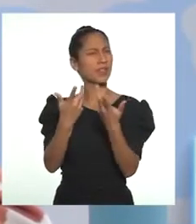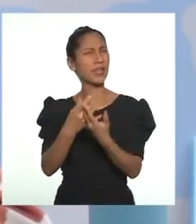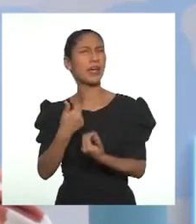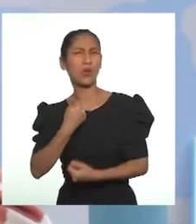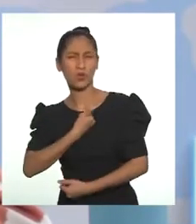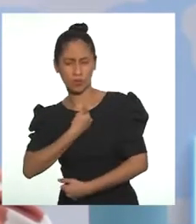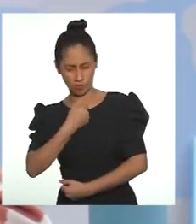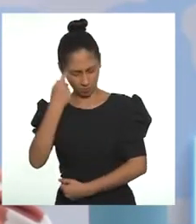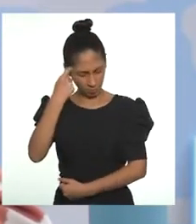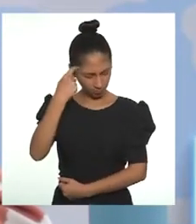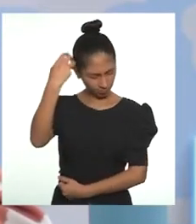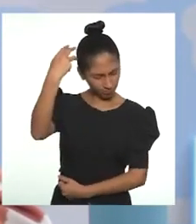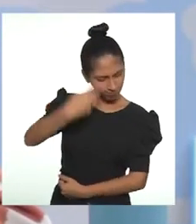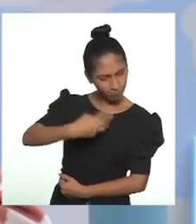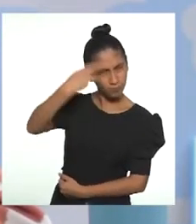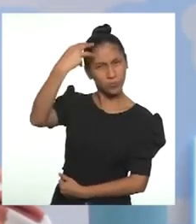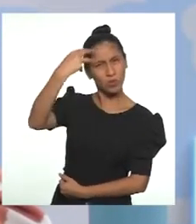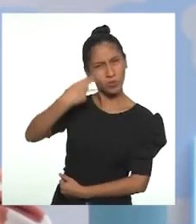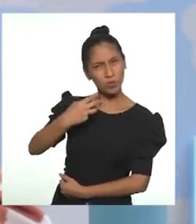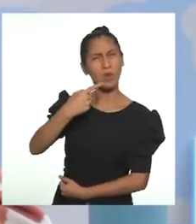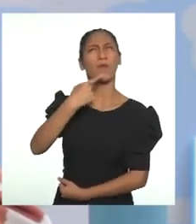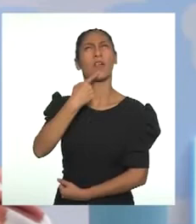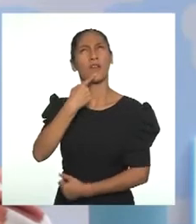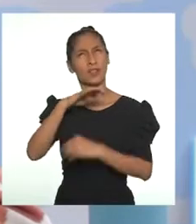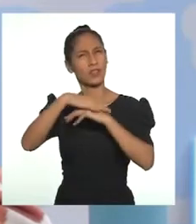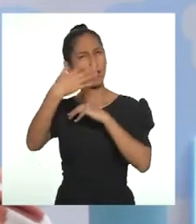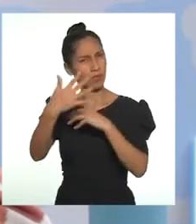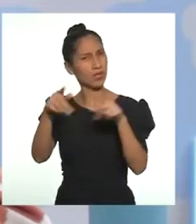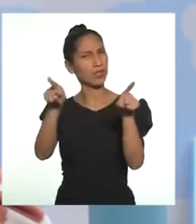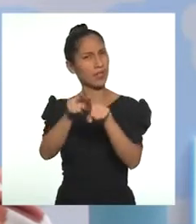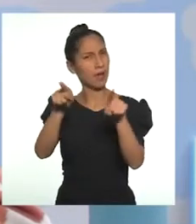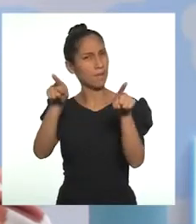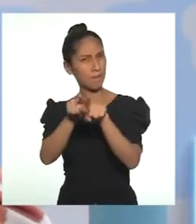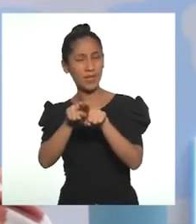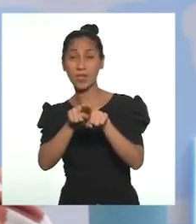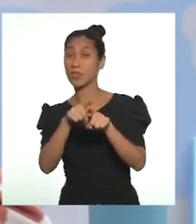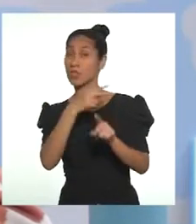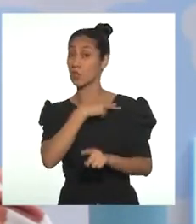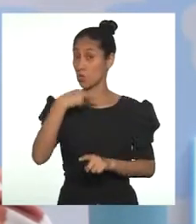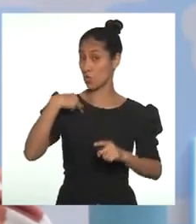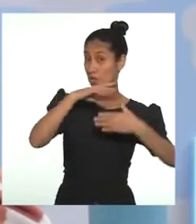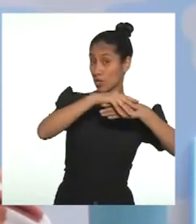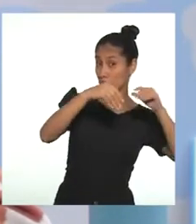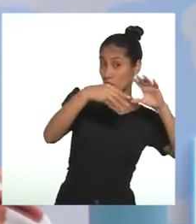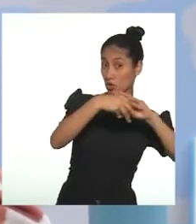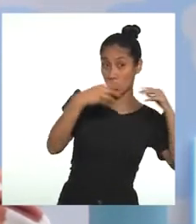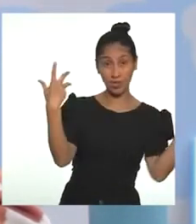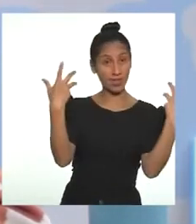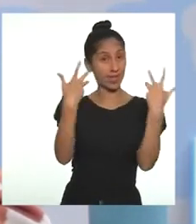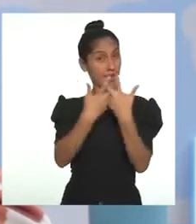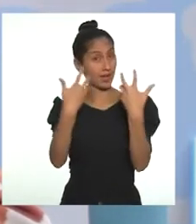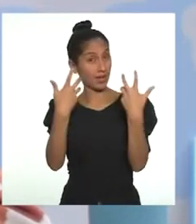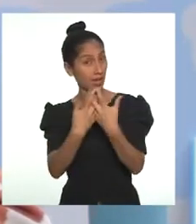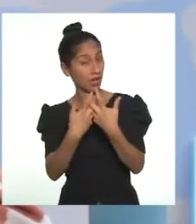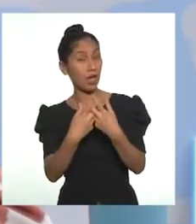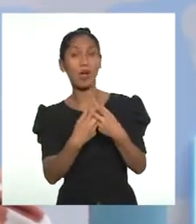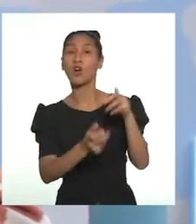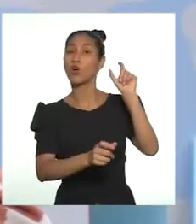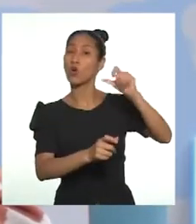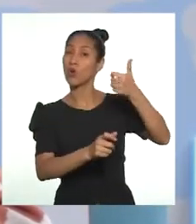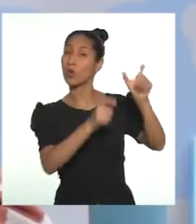se forma a lo largo de la vida y en la que influyen nuestras experiencias y relaciones con otras personas.